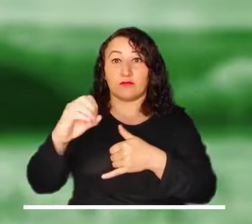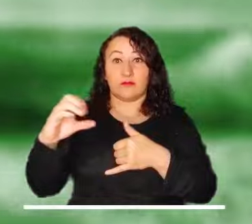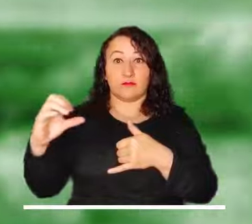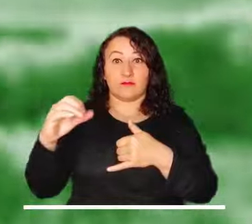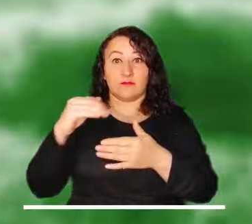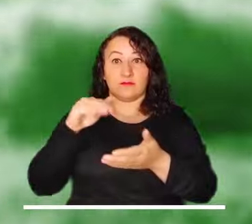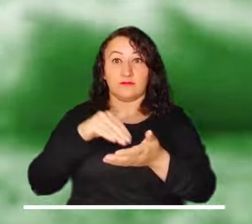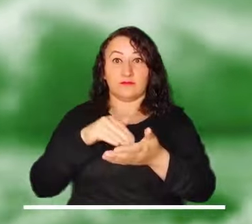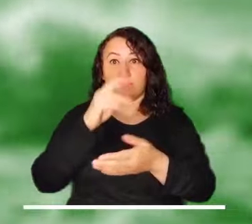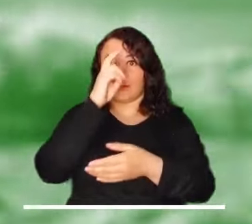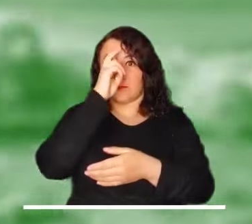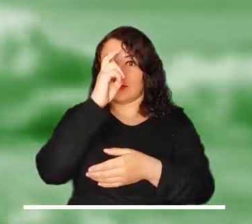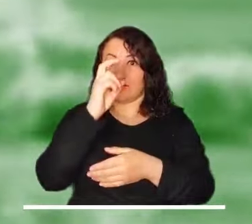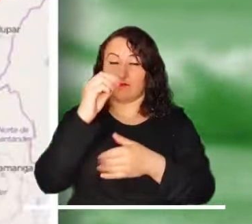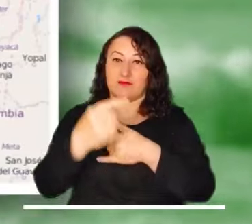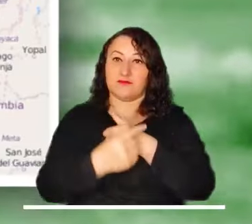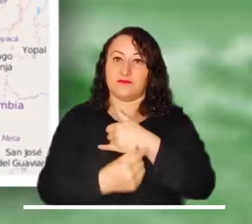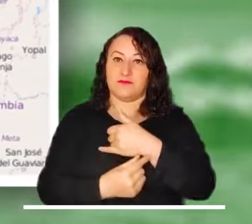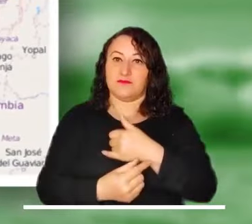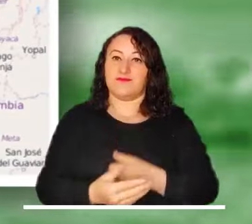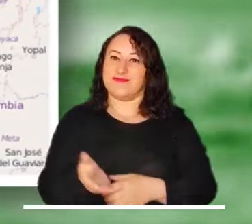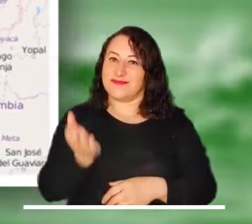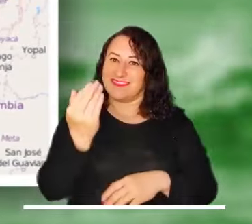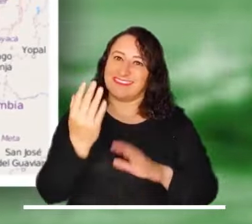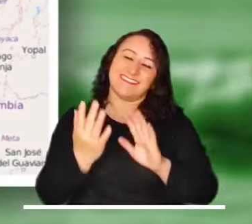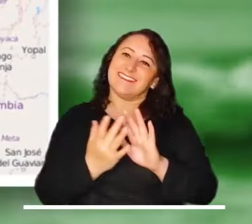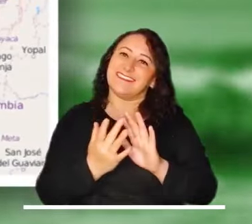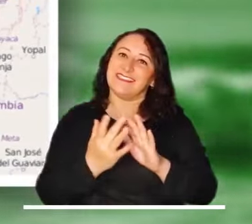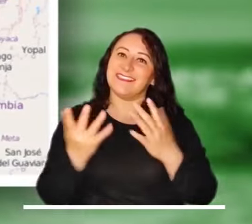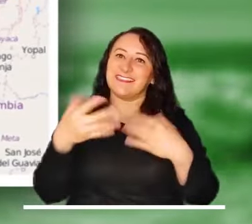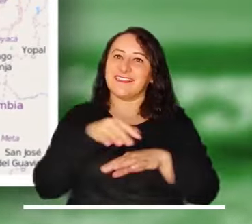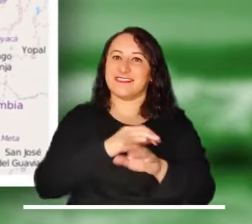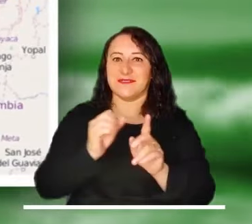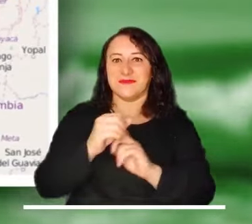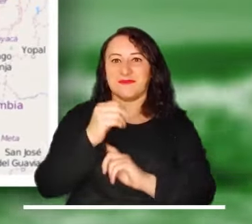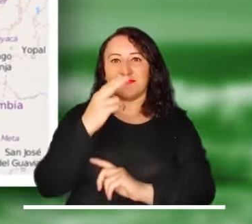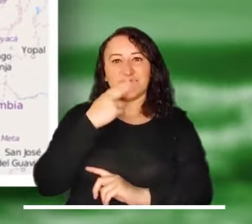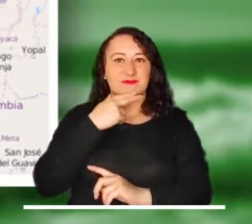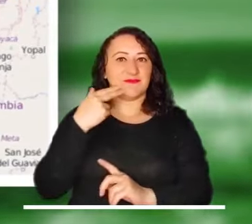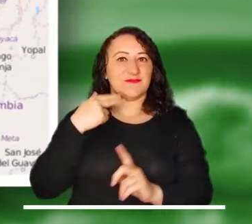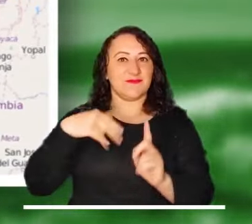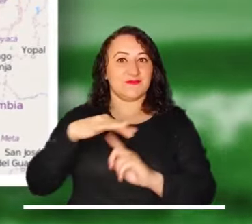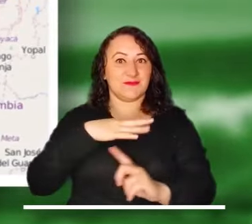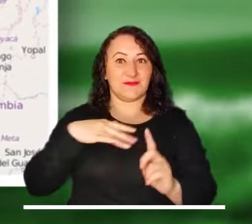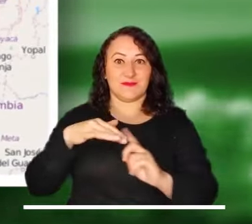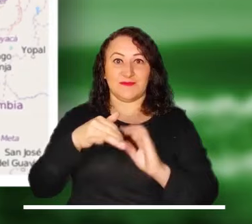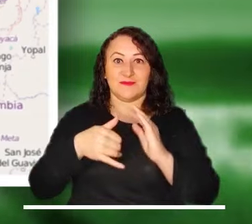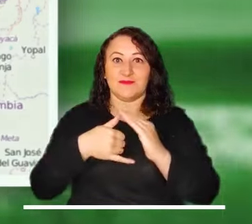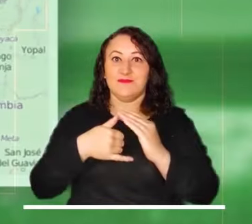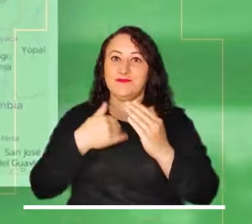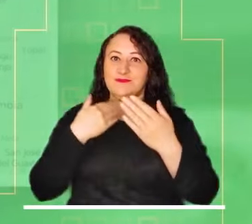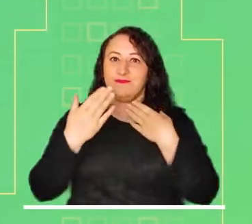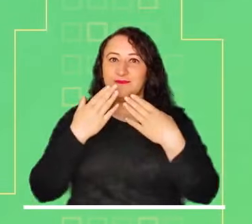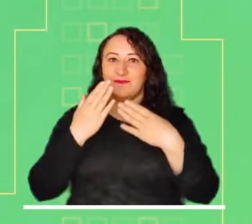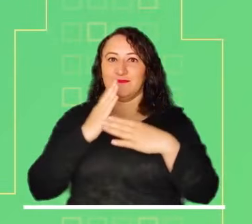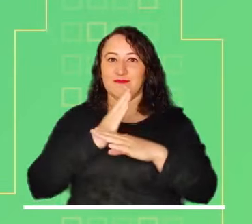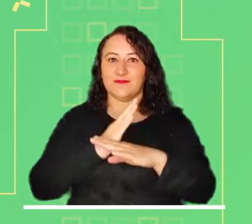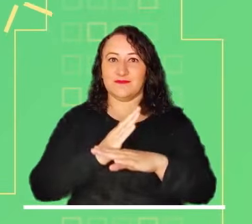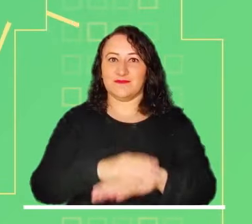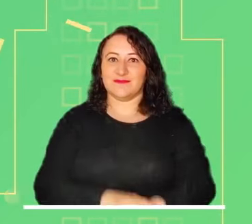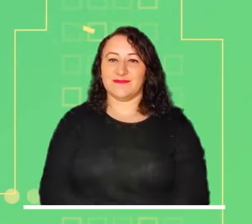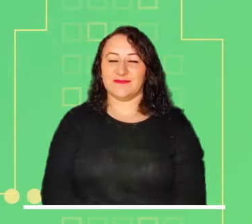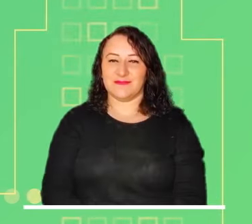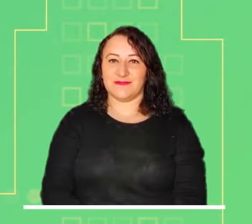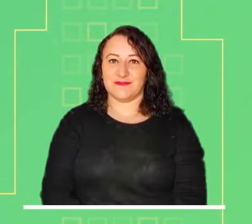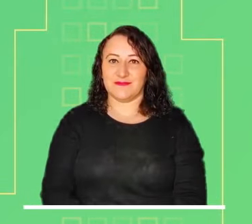Alerta naranja por tiempo lluvioso en el occidente del Mar Caribe y en el centro y norte del Pacífico. Síguenos